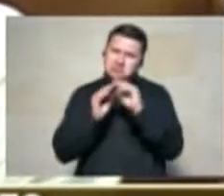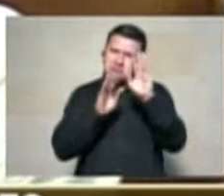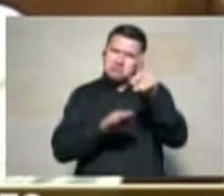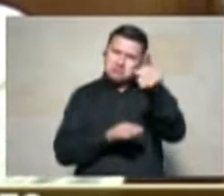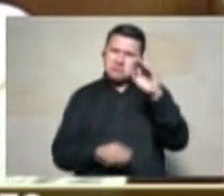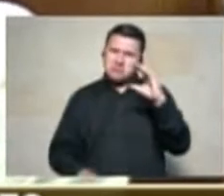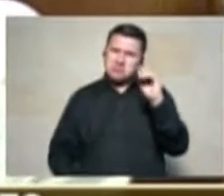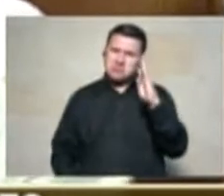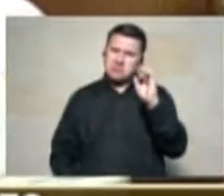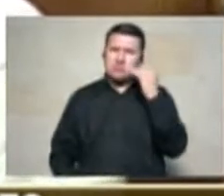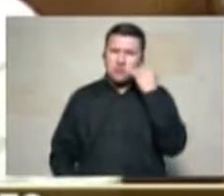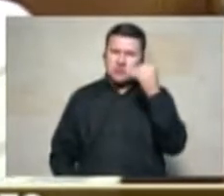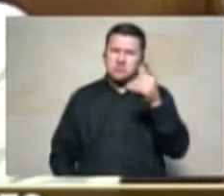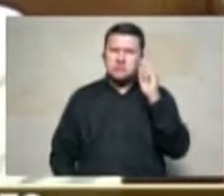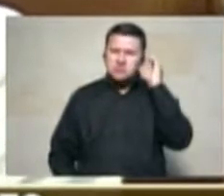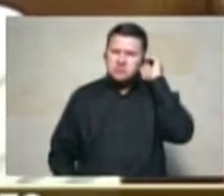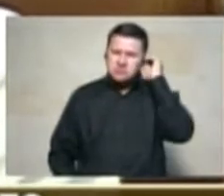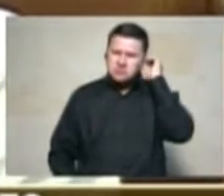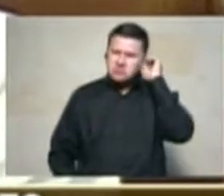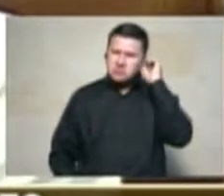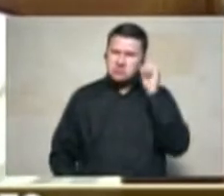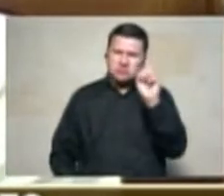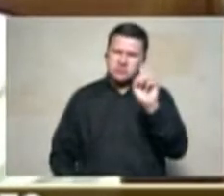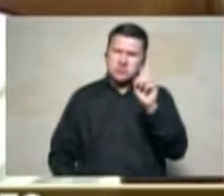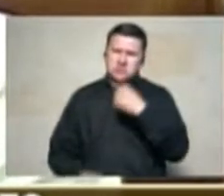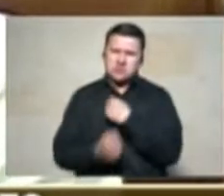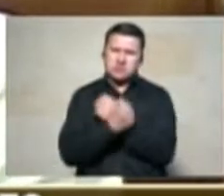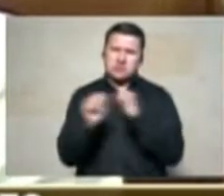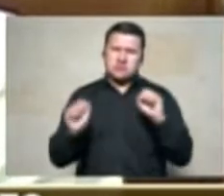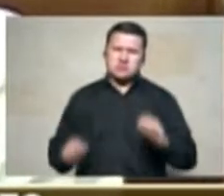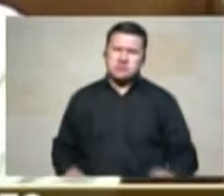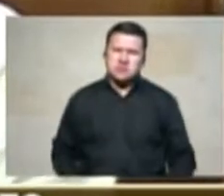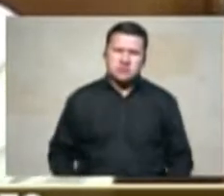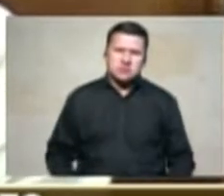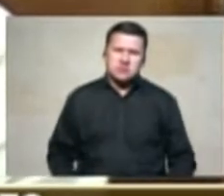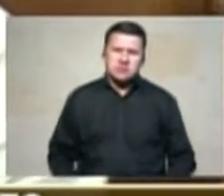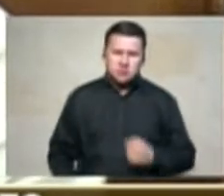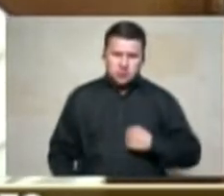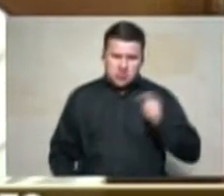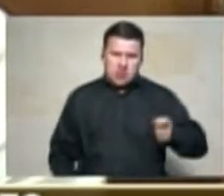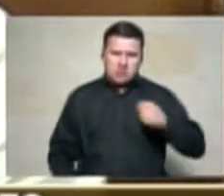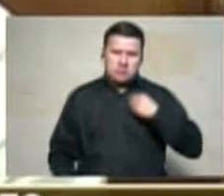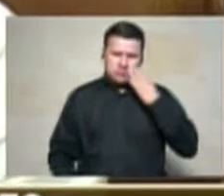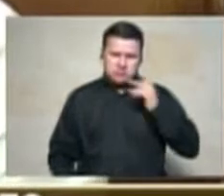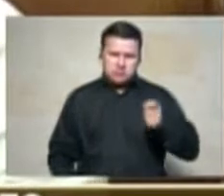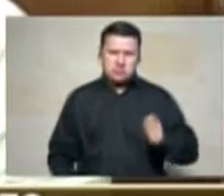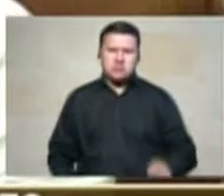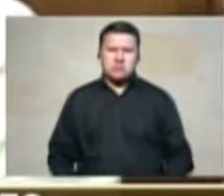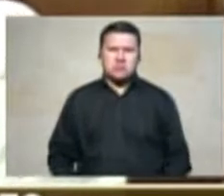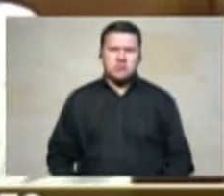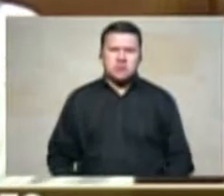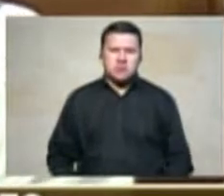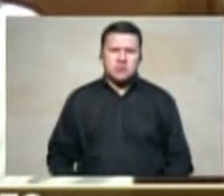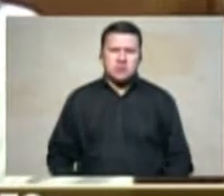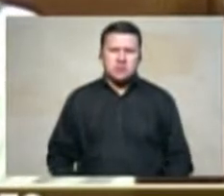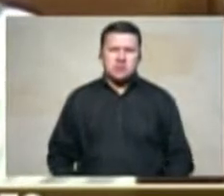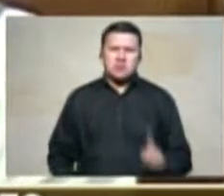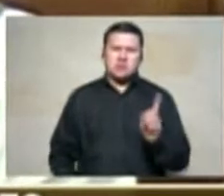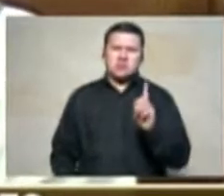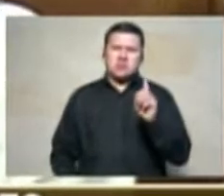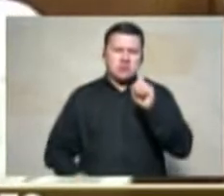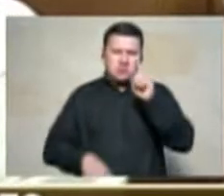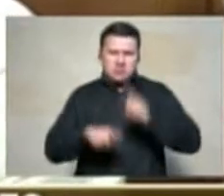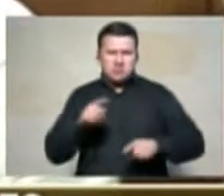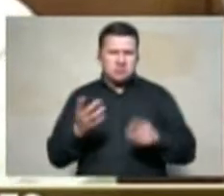representante cabal no es posible como abogado lo digo no es